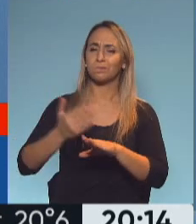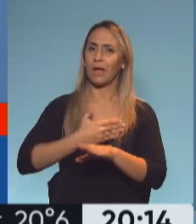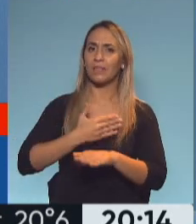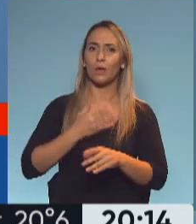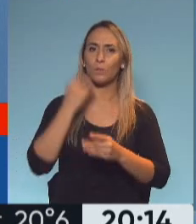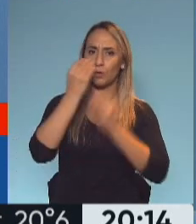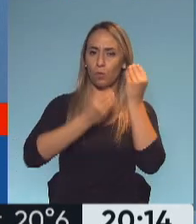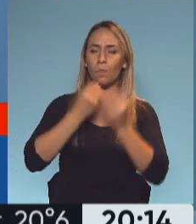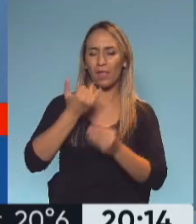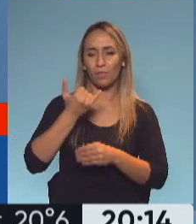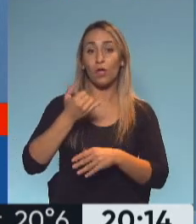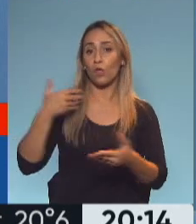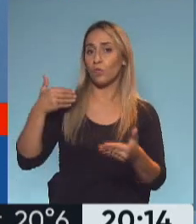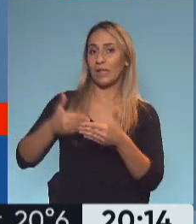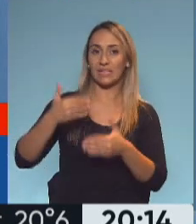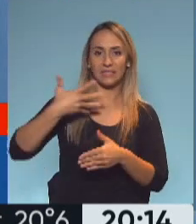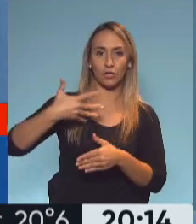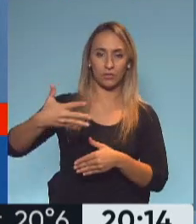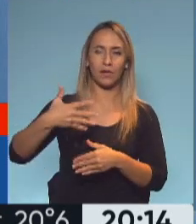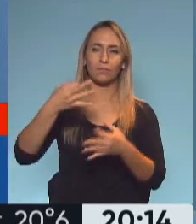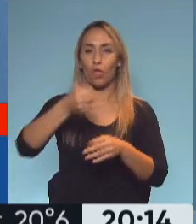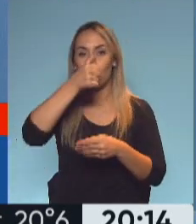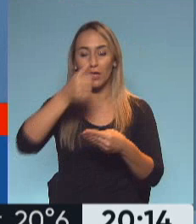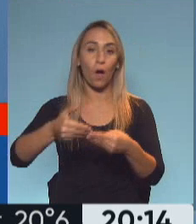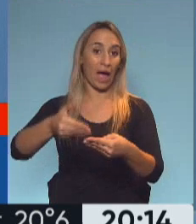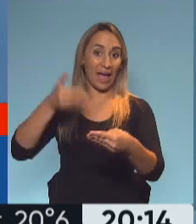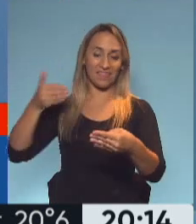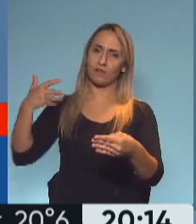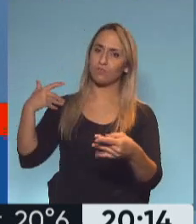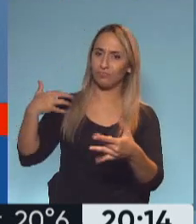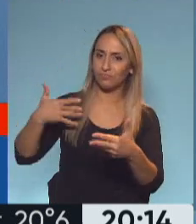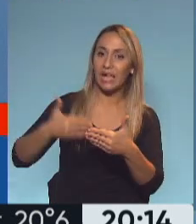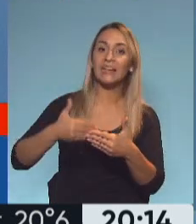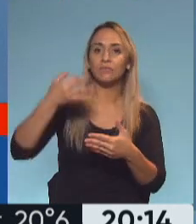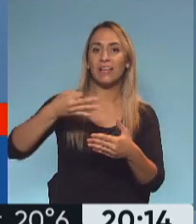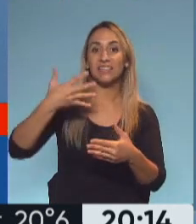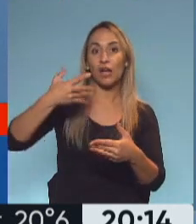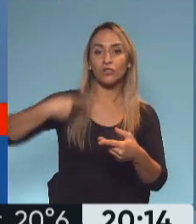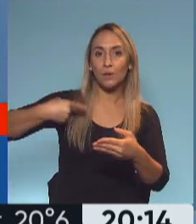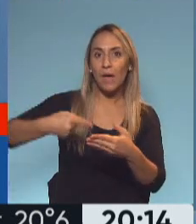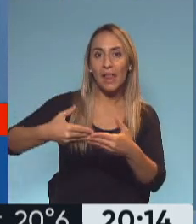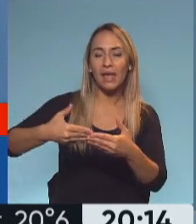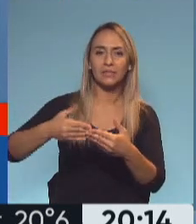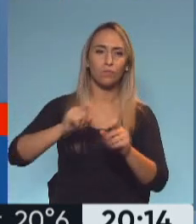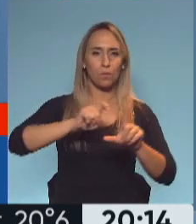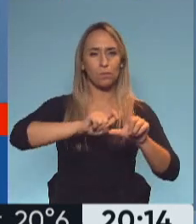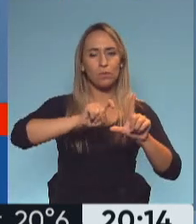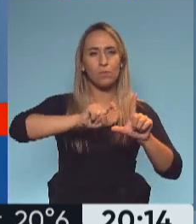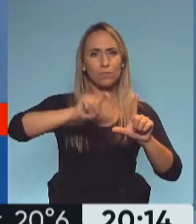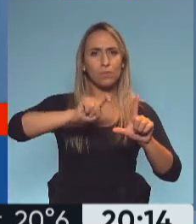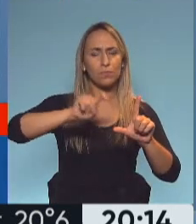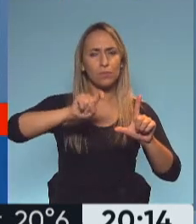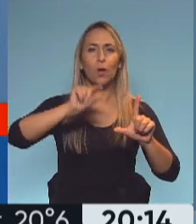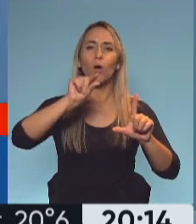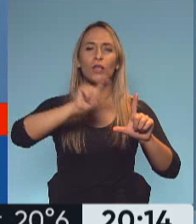las últimas cinco semanas, hasta antes del domingo, ¿no? En las últimas cinco semanas venían aumentos leves de los casos después